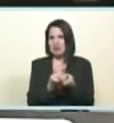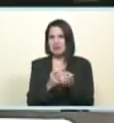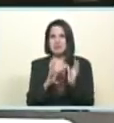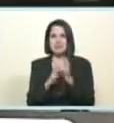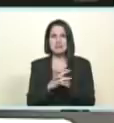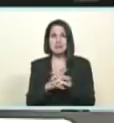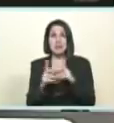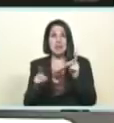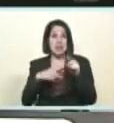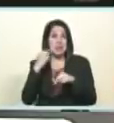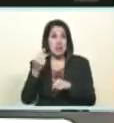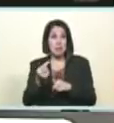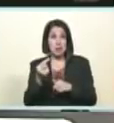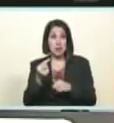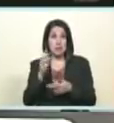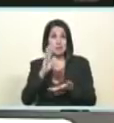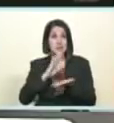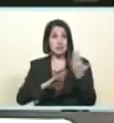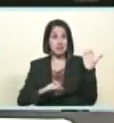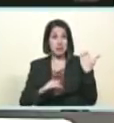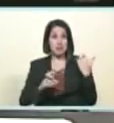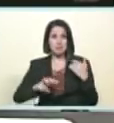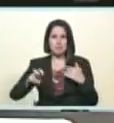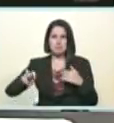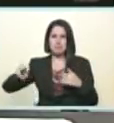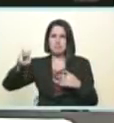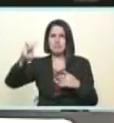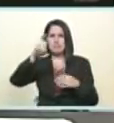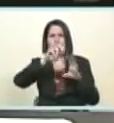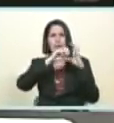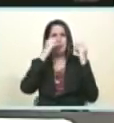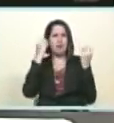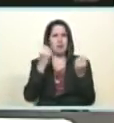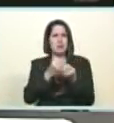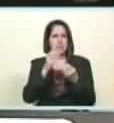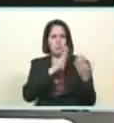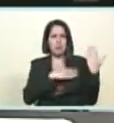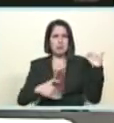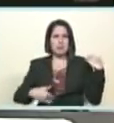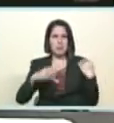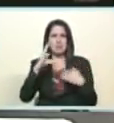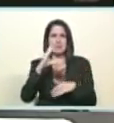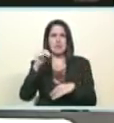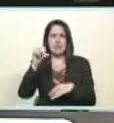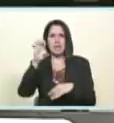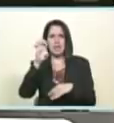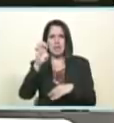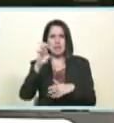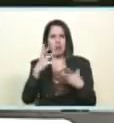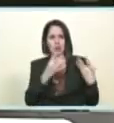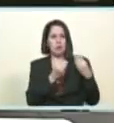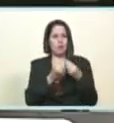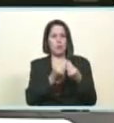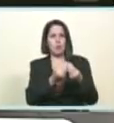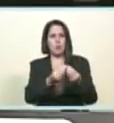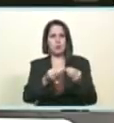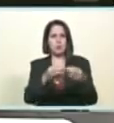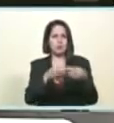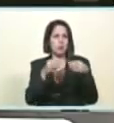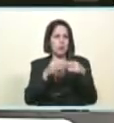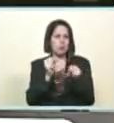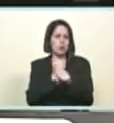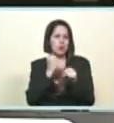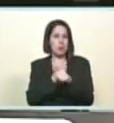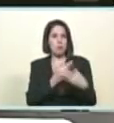a ser la próxima candidata de la revolución a la alcaldía de Caracas Erika Faría esta